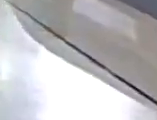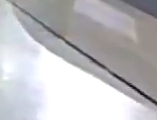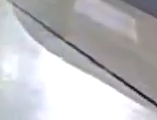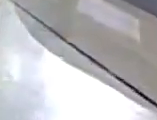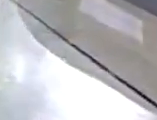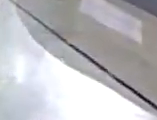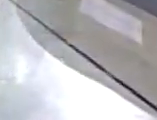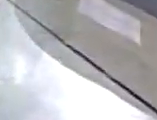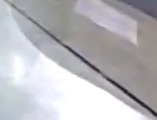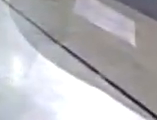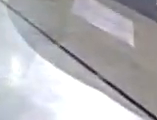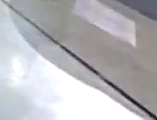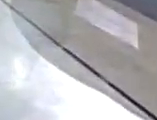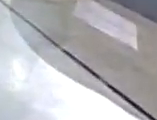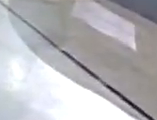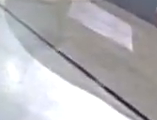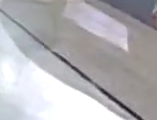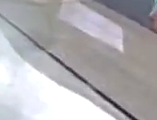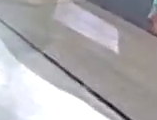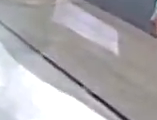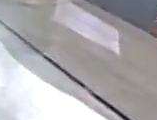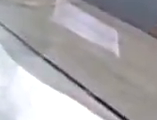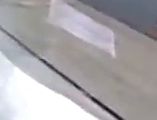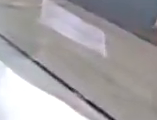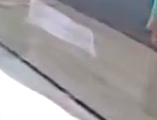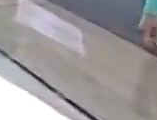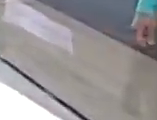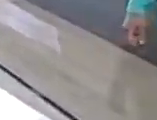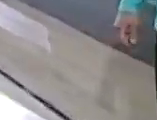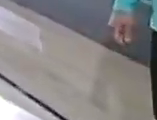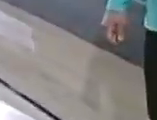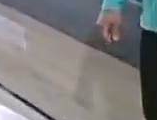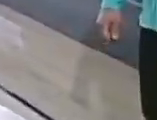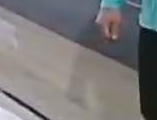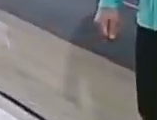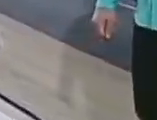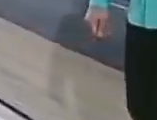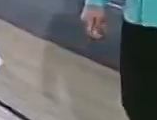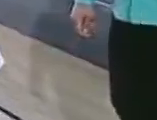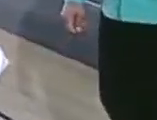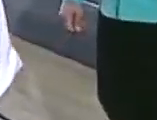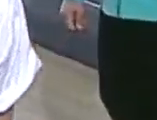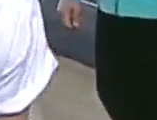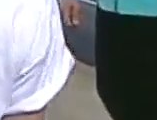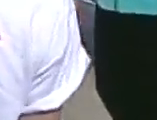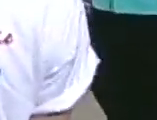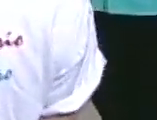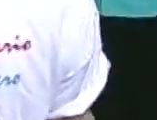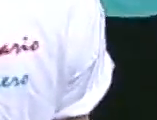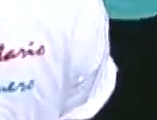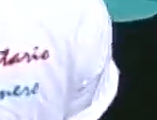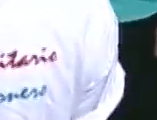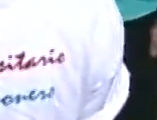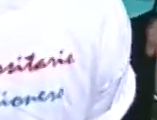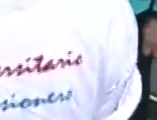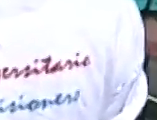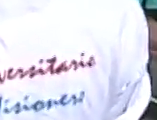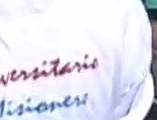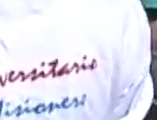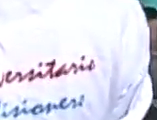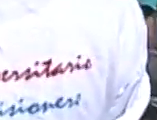Vemos entonces lo que ha sido este compartir del presidente de la República, Nicolás Maduro, con los integrantes de la misión Sucre, allí